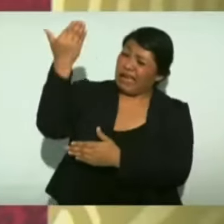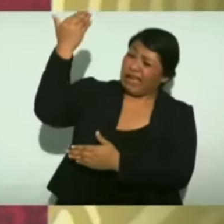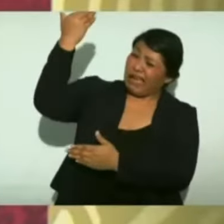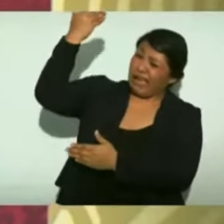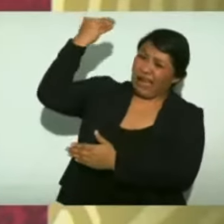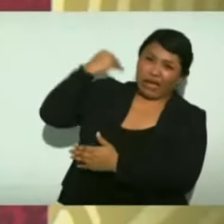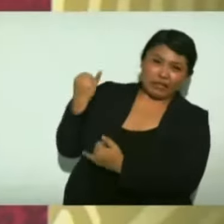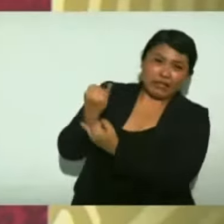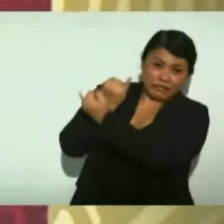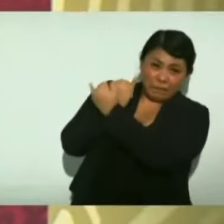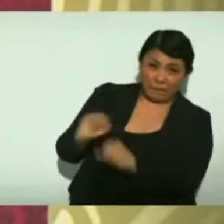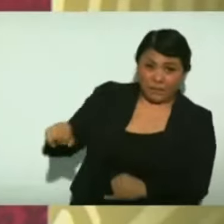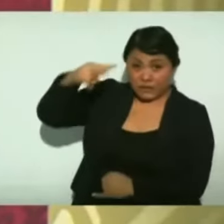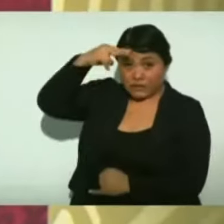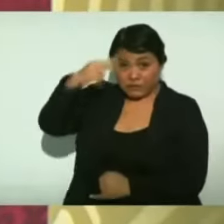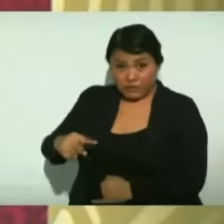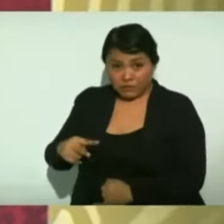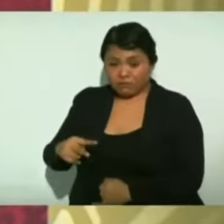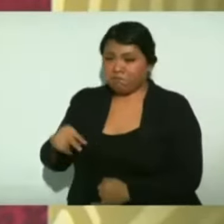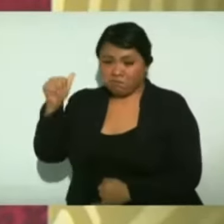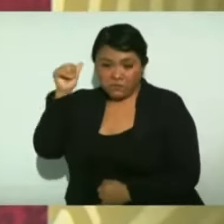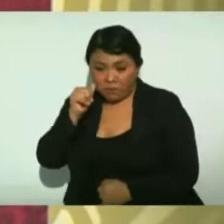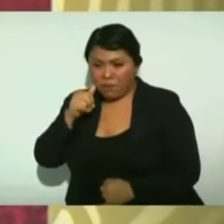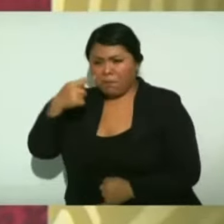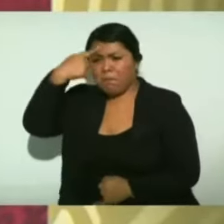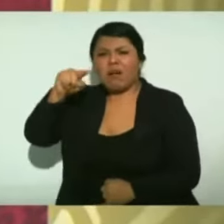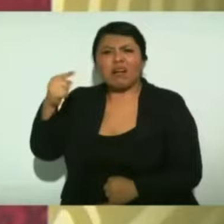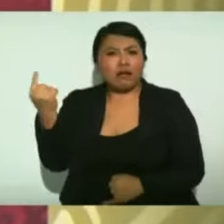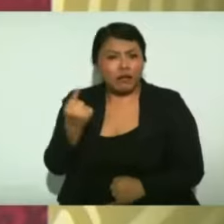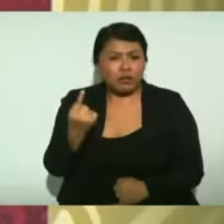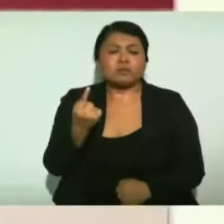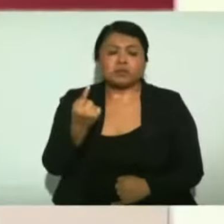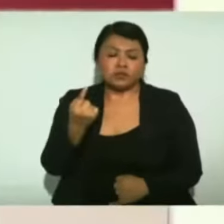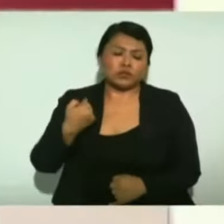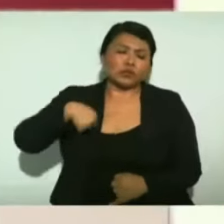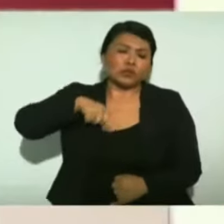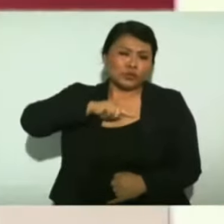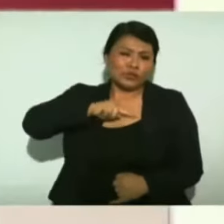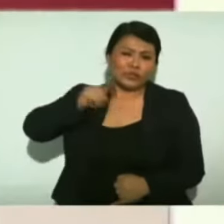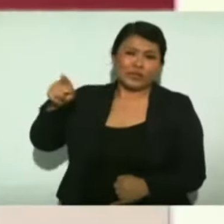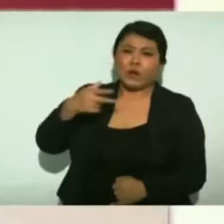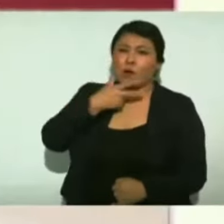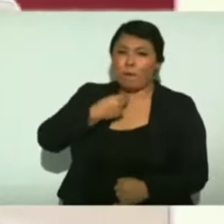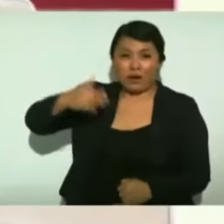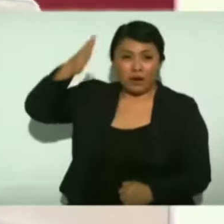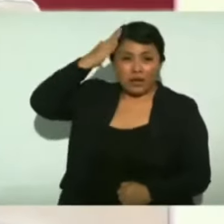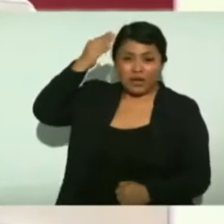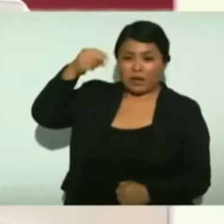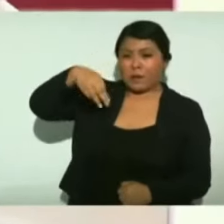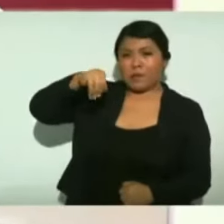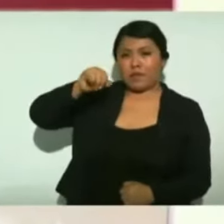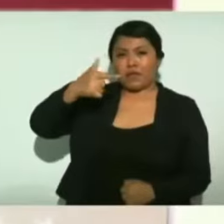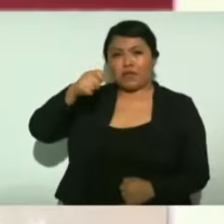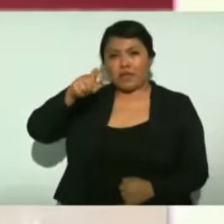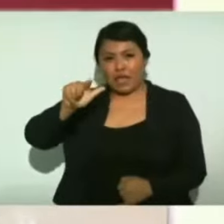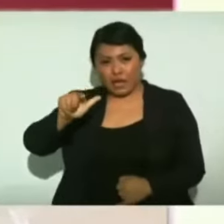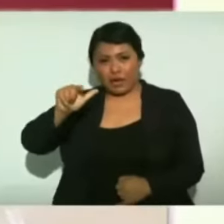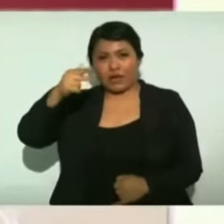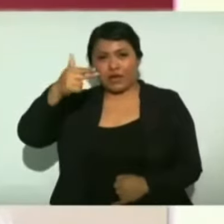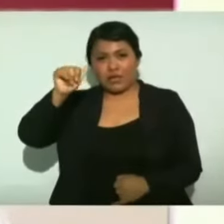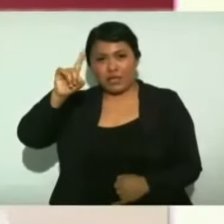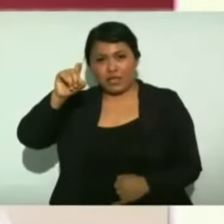No hay que olvidar nunca al padre de nuestra patria, Miguel Hidalgo, no sólo porque luchó para que México